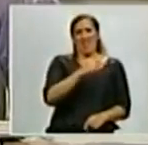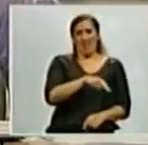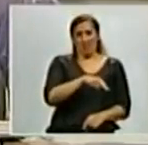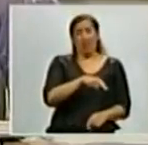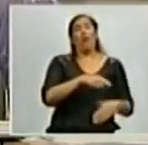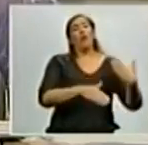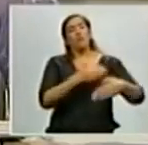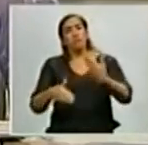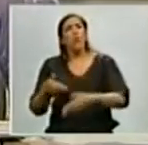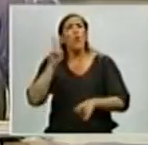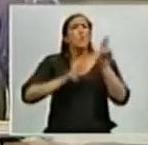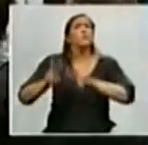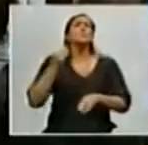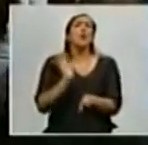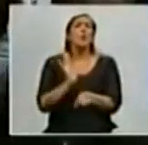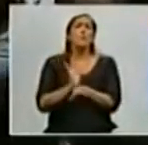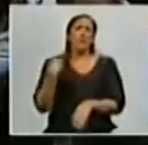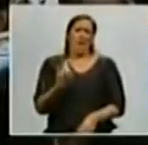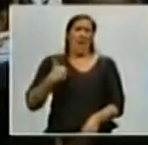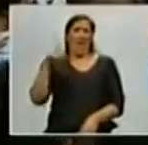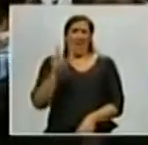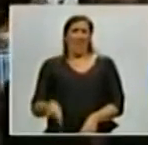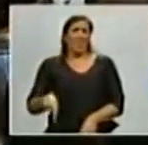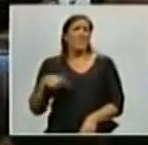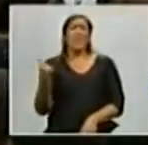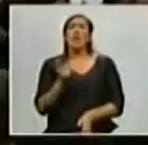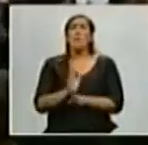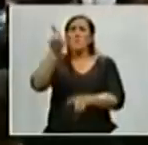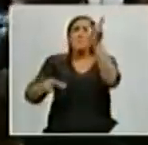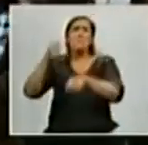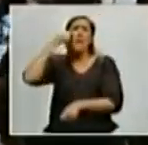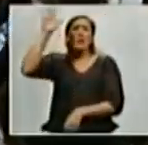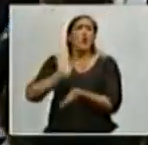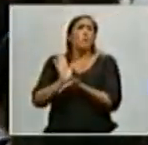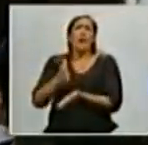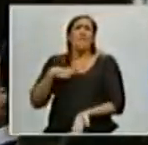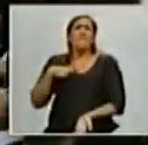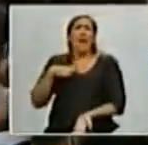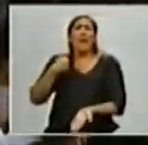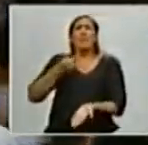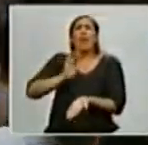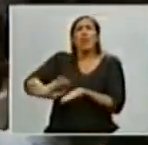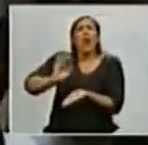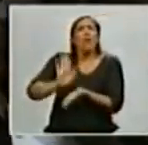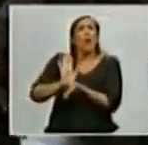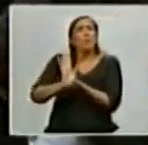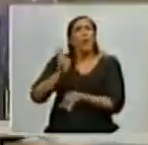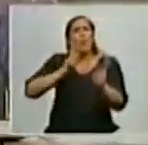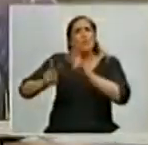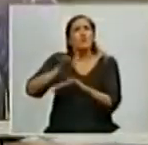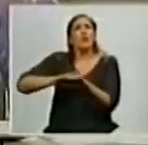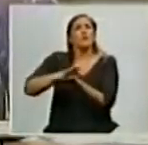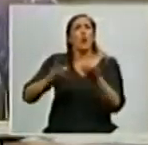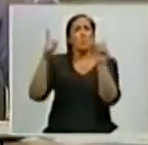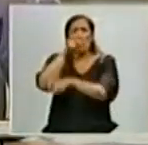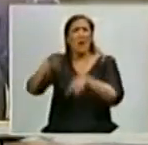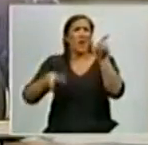reparar la deuda histórica que los argentinos teníamos con nuestros mayores, que los habíamos reducido a meros estropajos